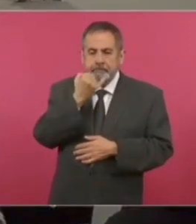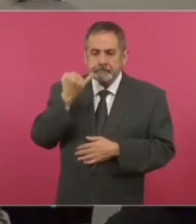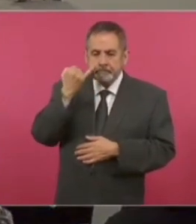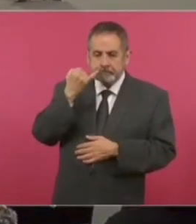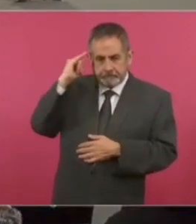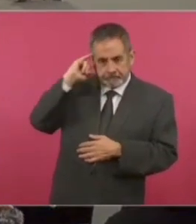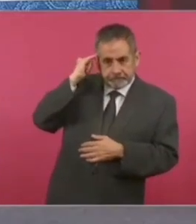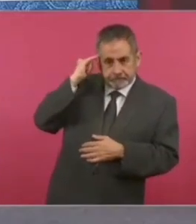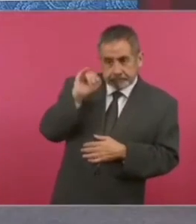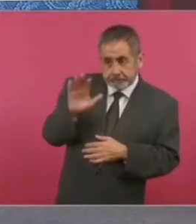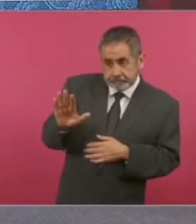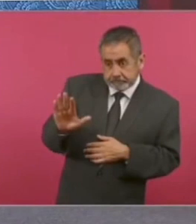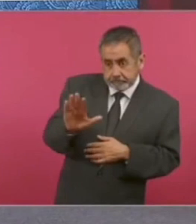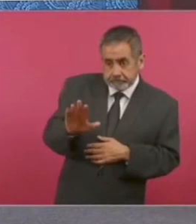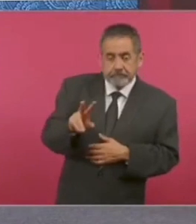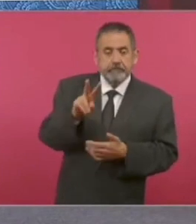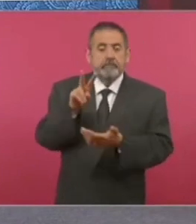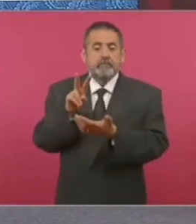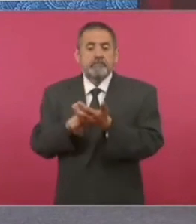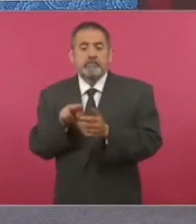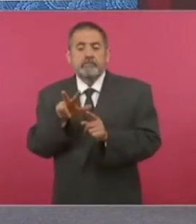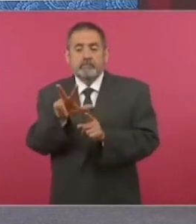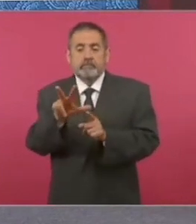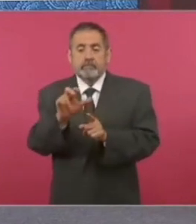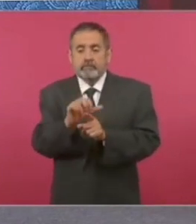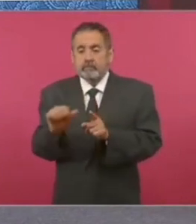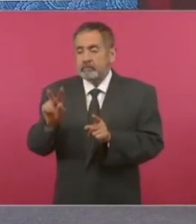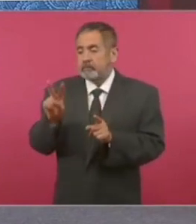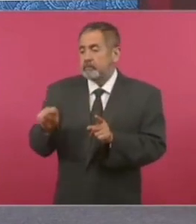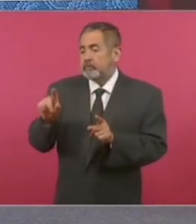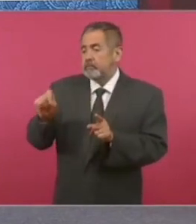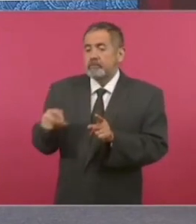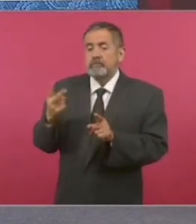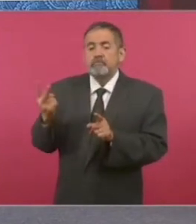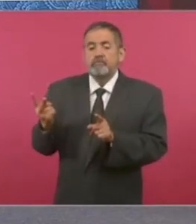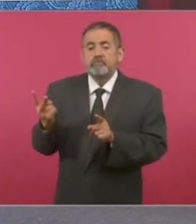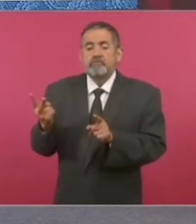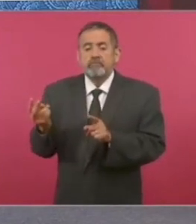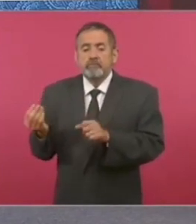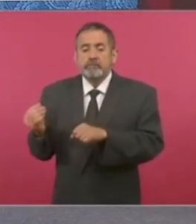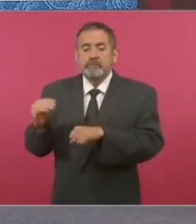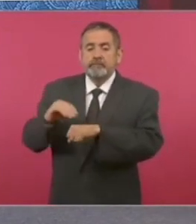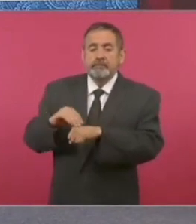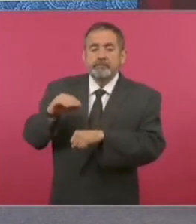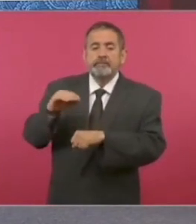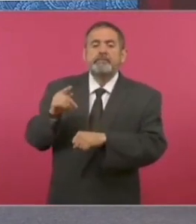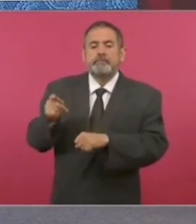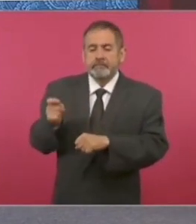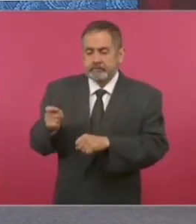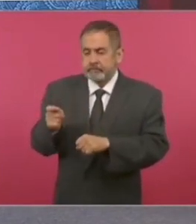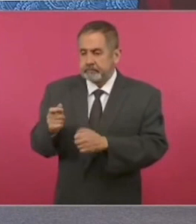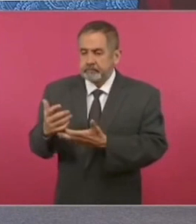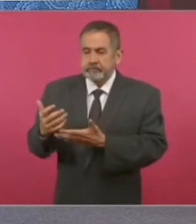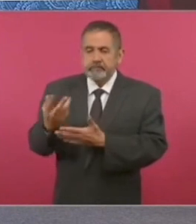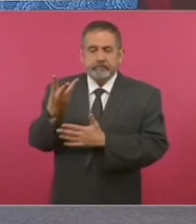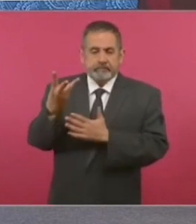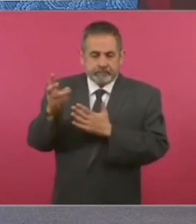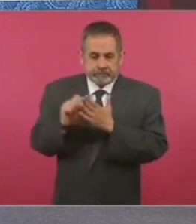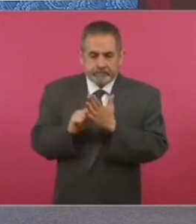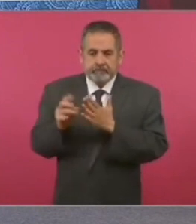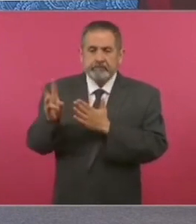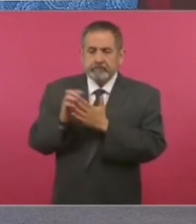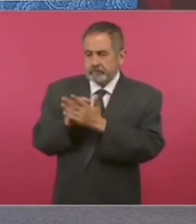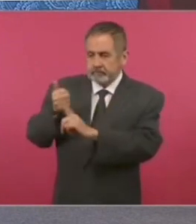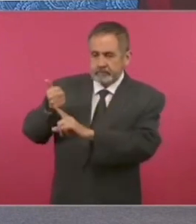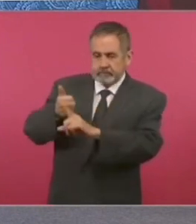de 2018 a 2022 pasó de un ingreso trimestral por persona